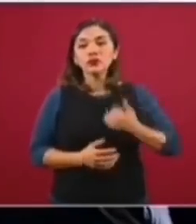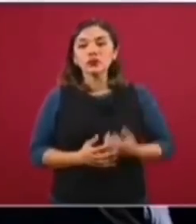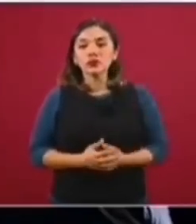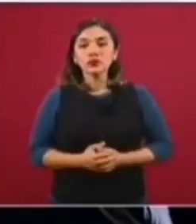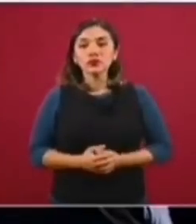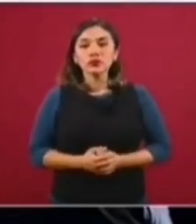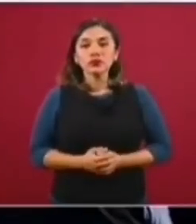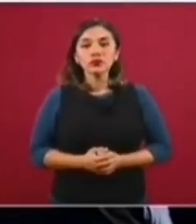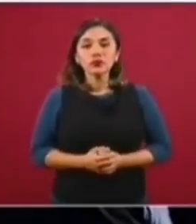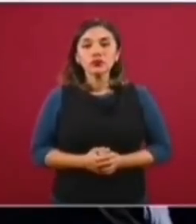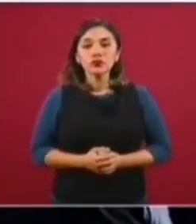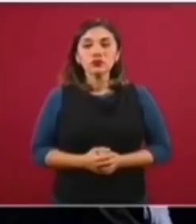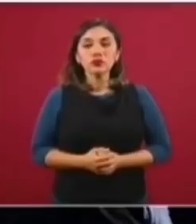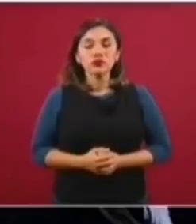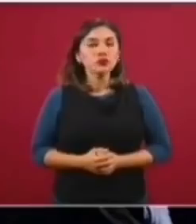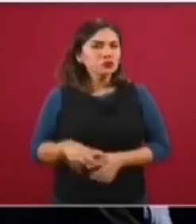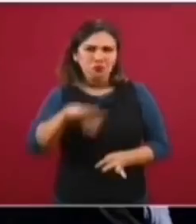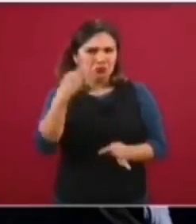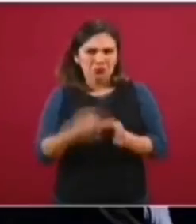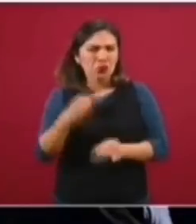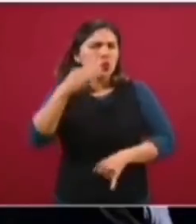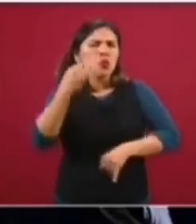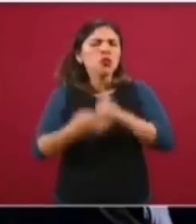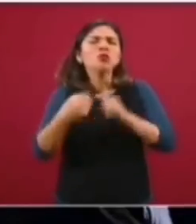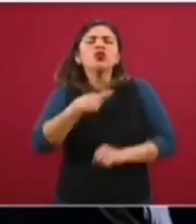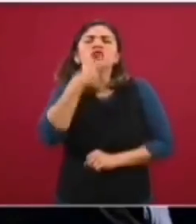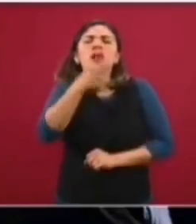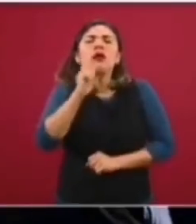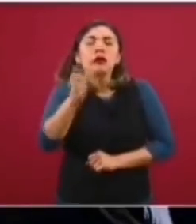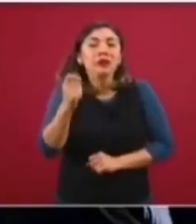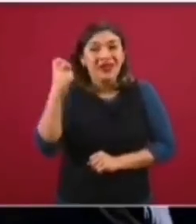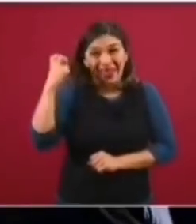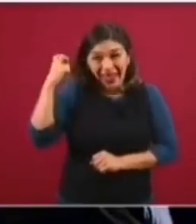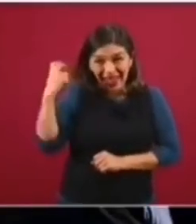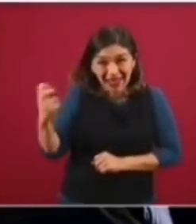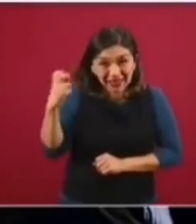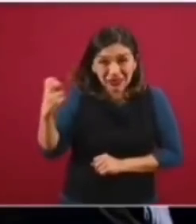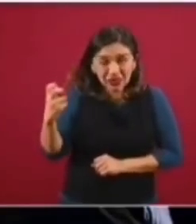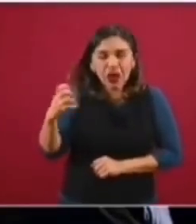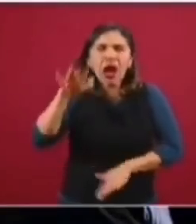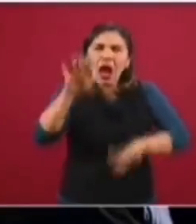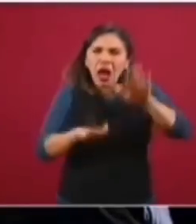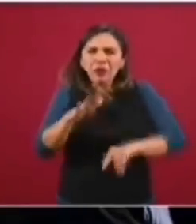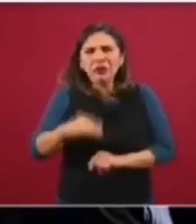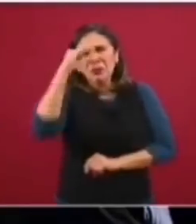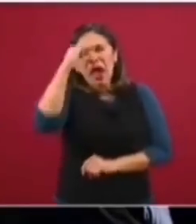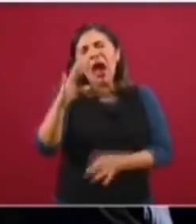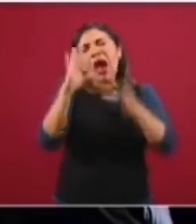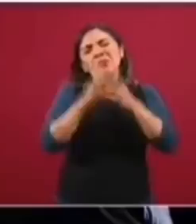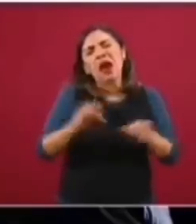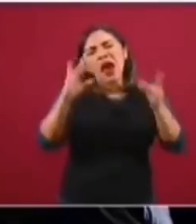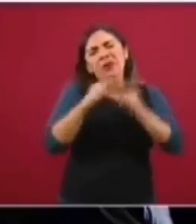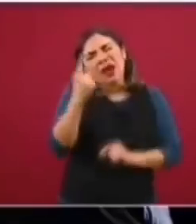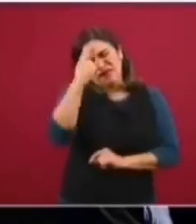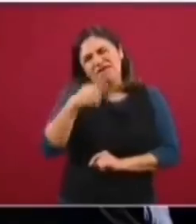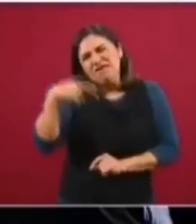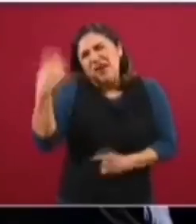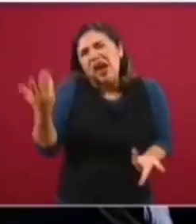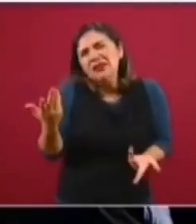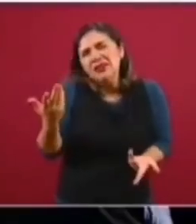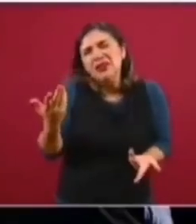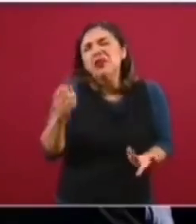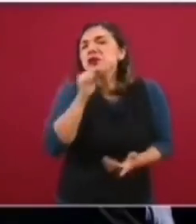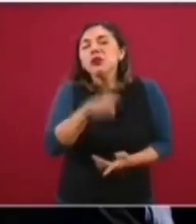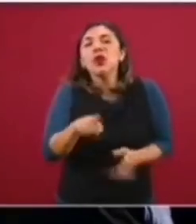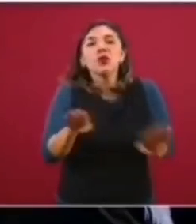Creo que aquí terminamos. Y solamente decirles, esto de repente se dice muy fácil. Y también